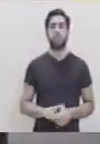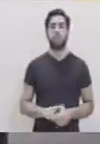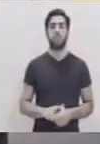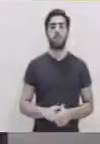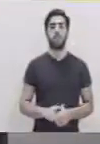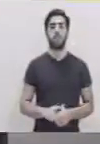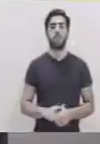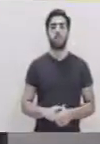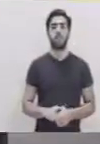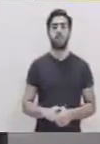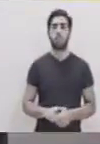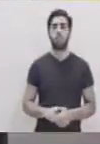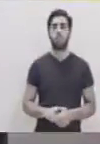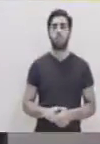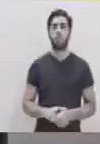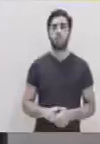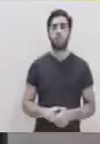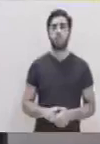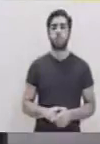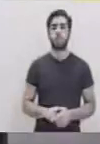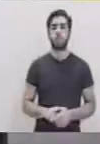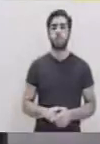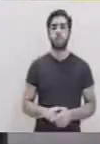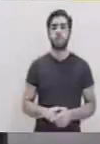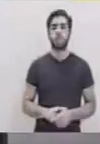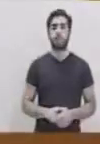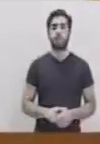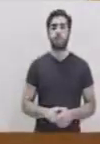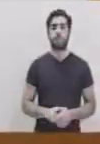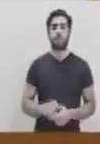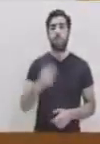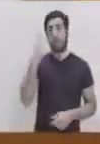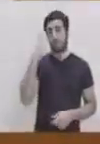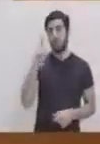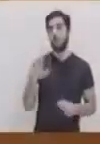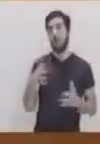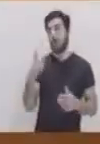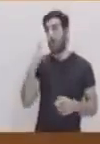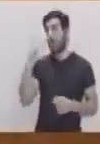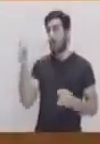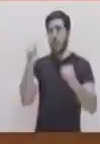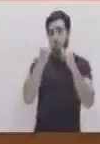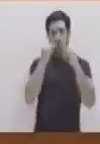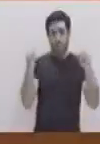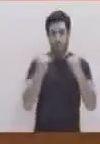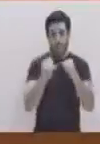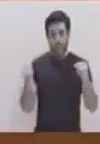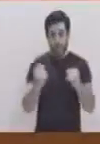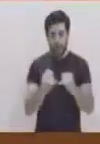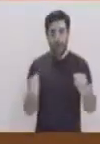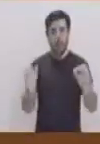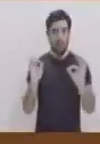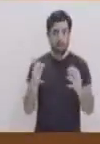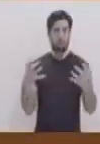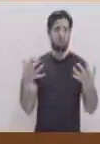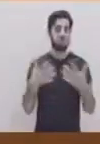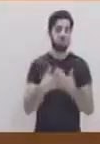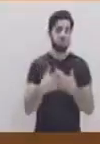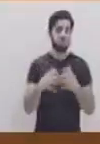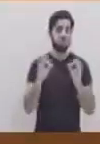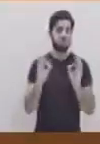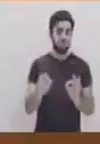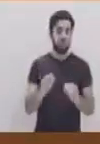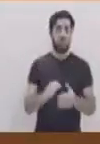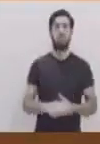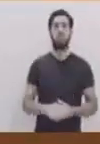extremo a extremo, extremo a cuadrado, para que todas las líneas converjan en la parte